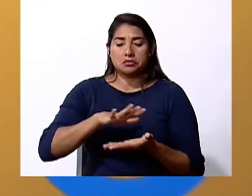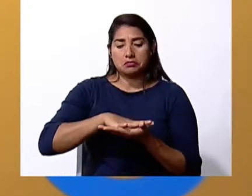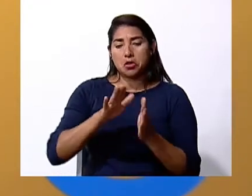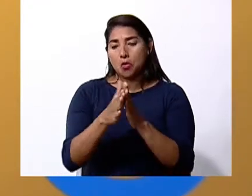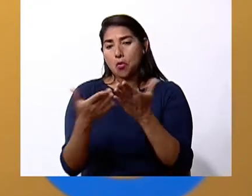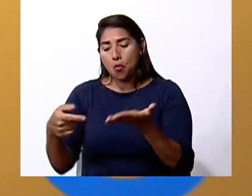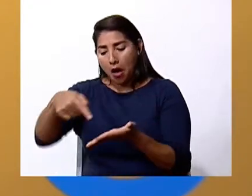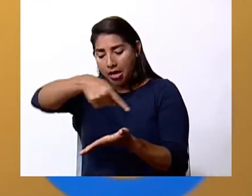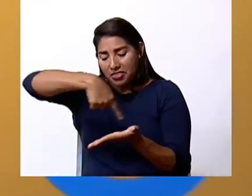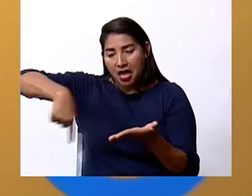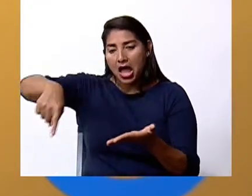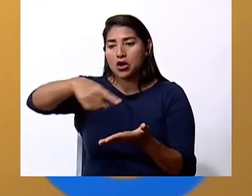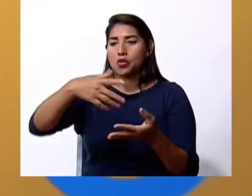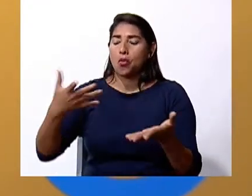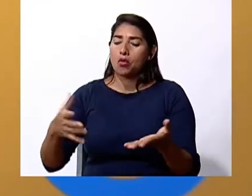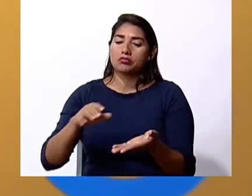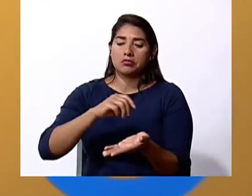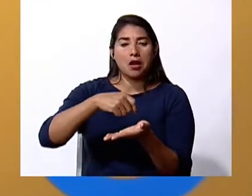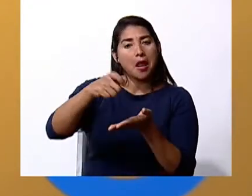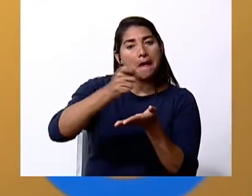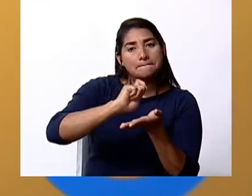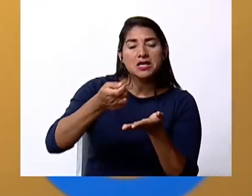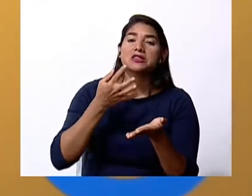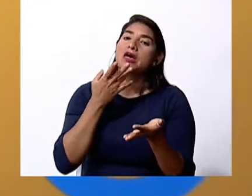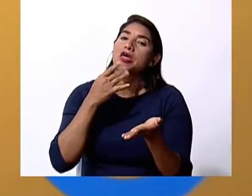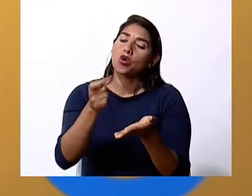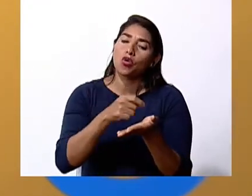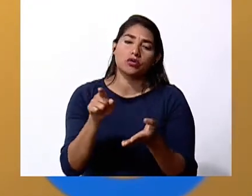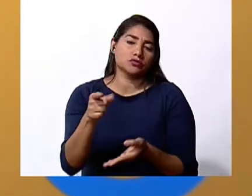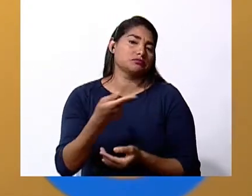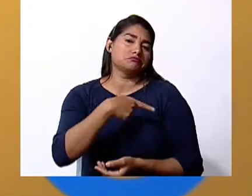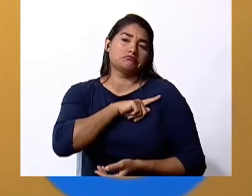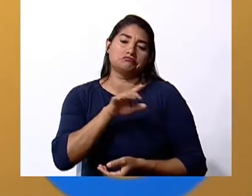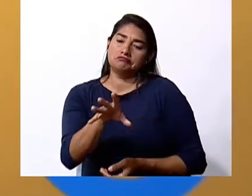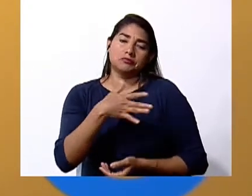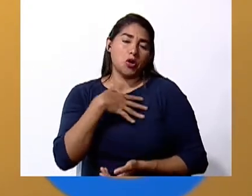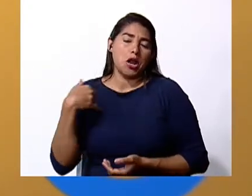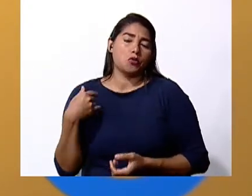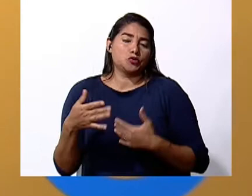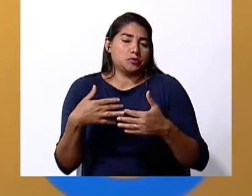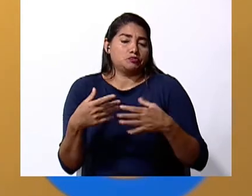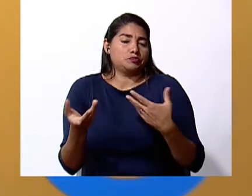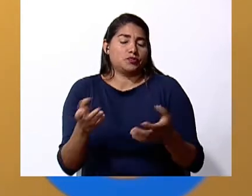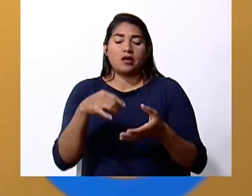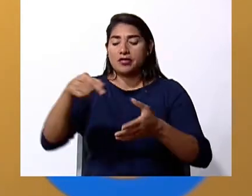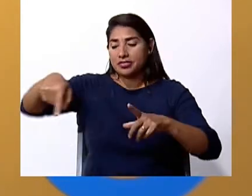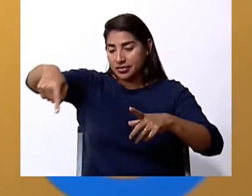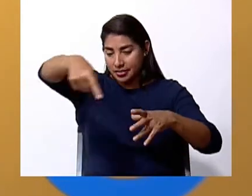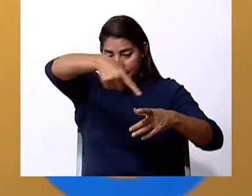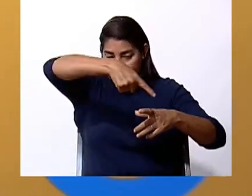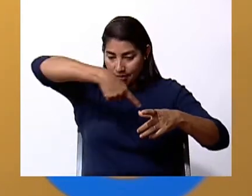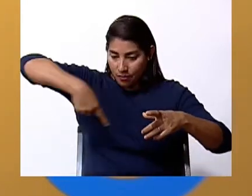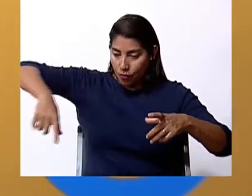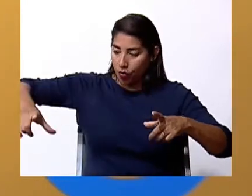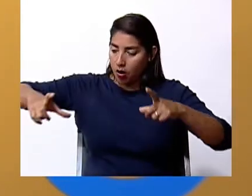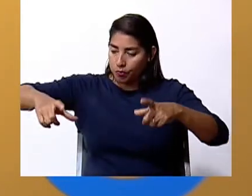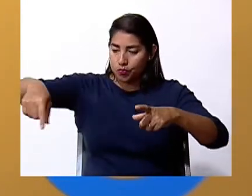cuaderno, después la pintan, eso queda a gusto de ustedes. Dibujan el círculo,